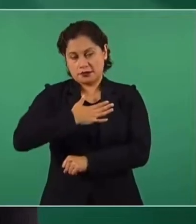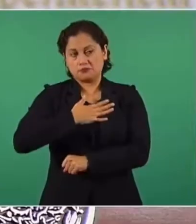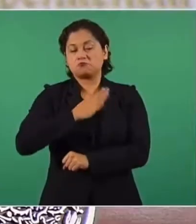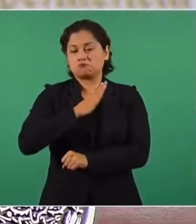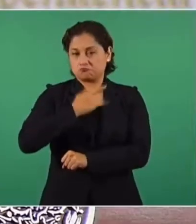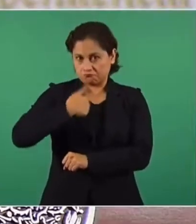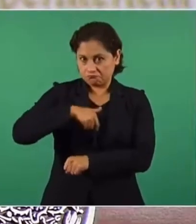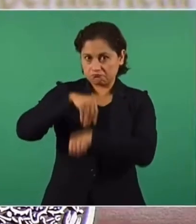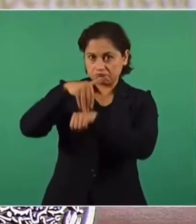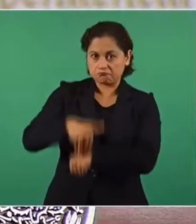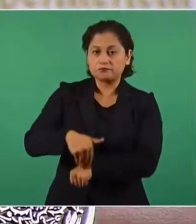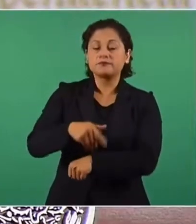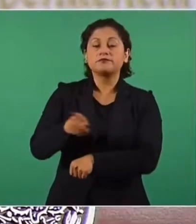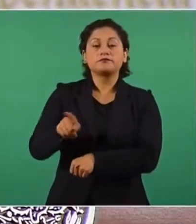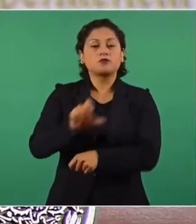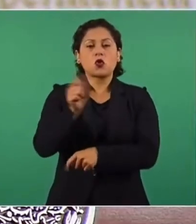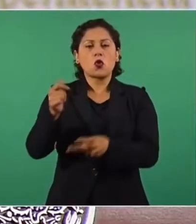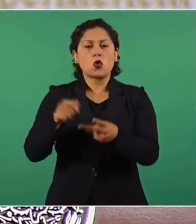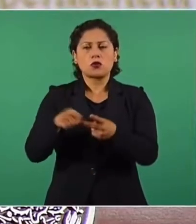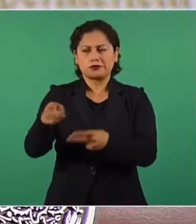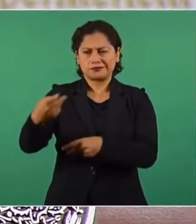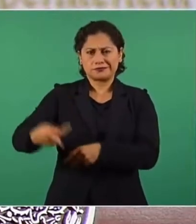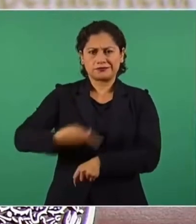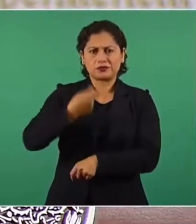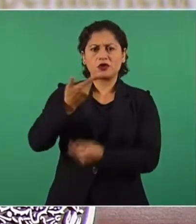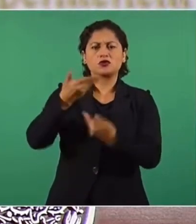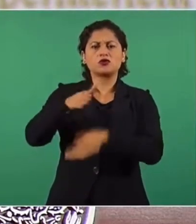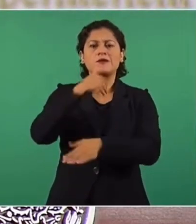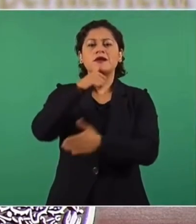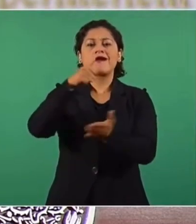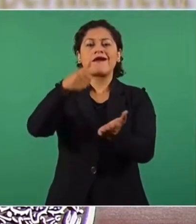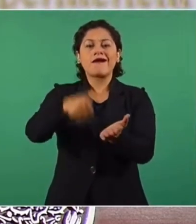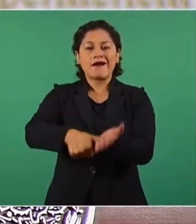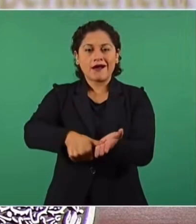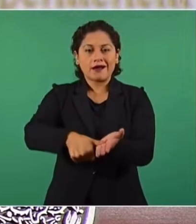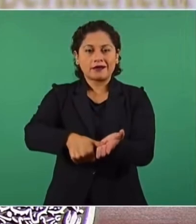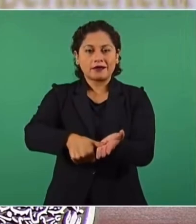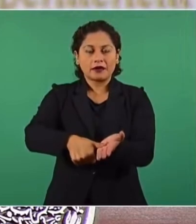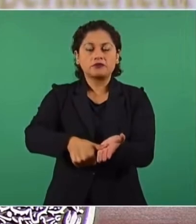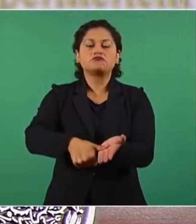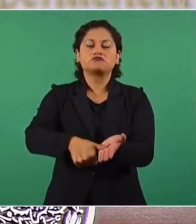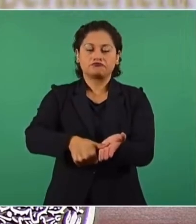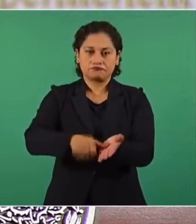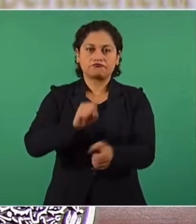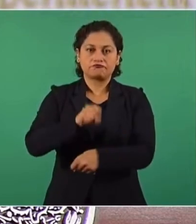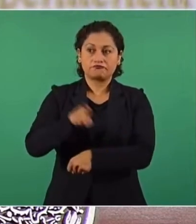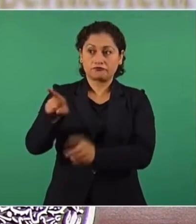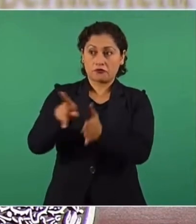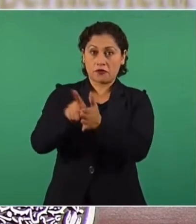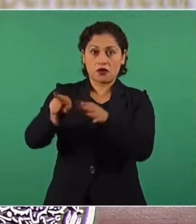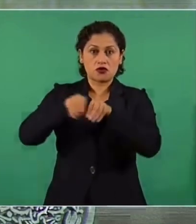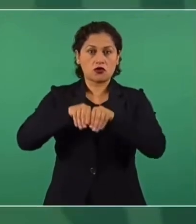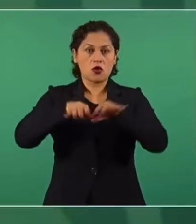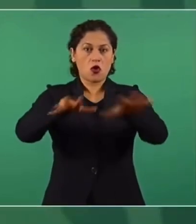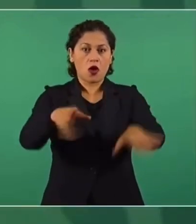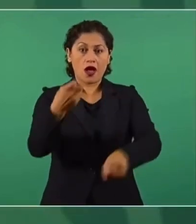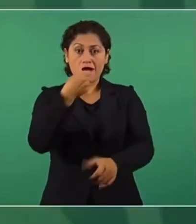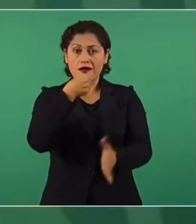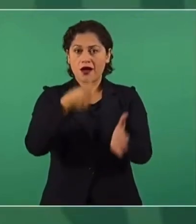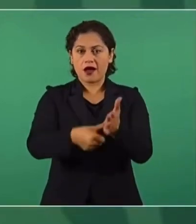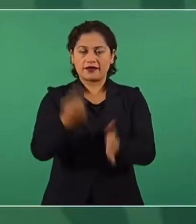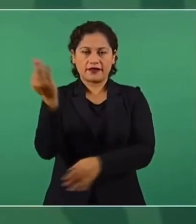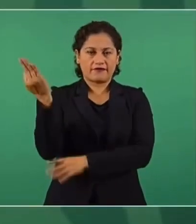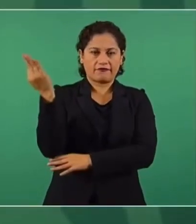En lo que a la carta se refiere, sí, efectivamente la que emite este periódico es falsa, efectivamente no es